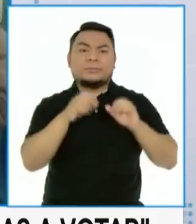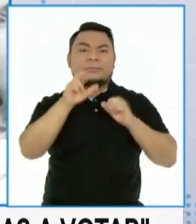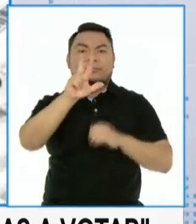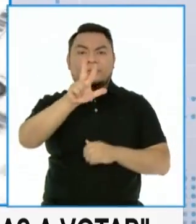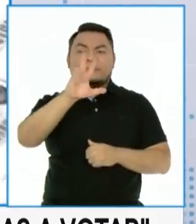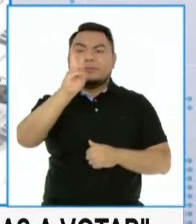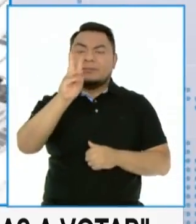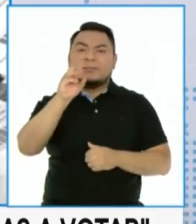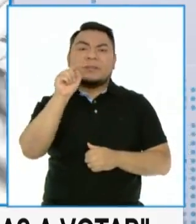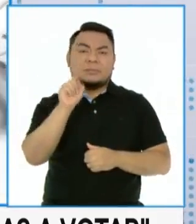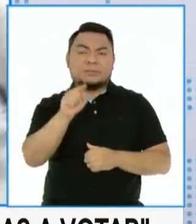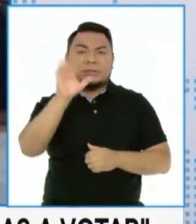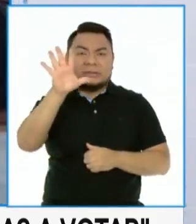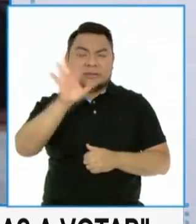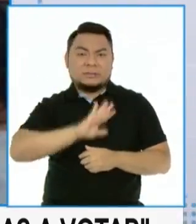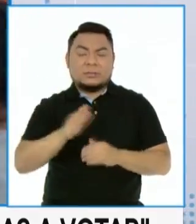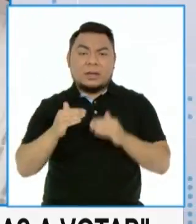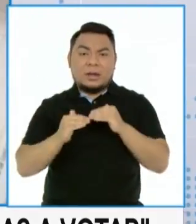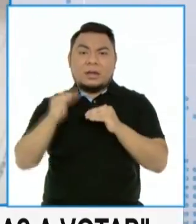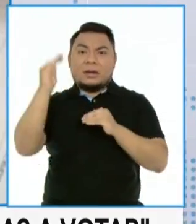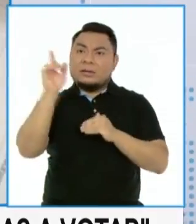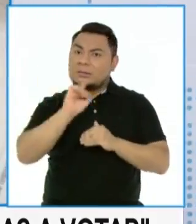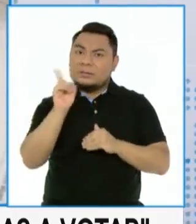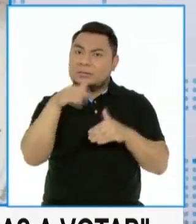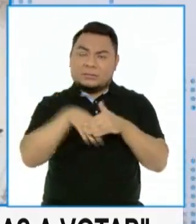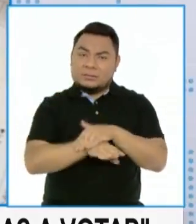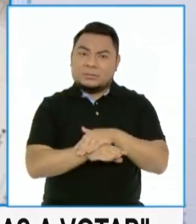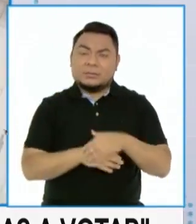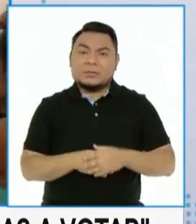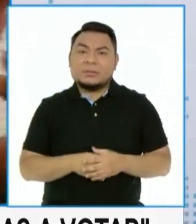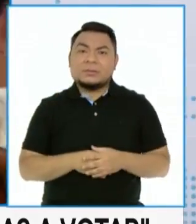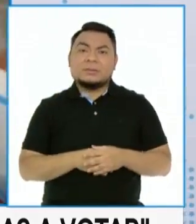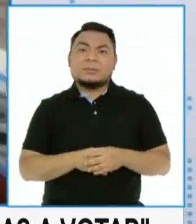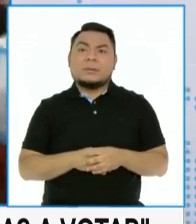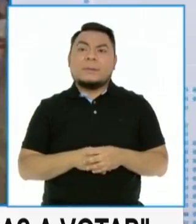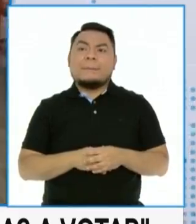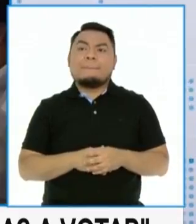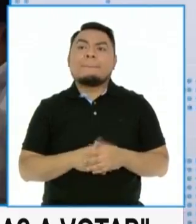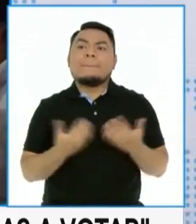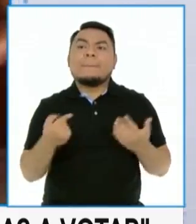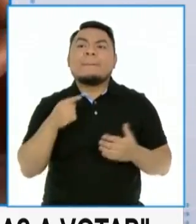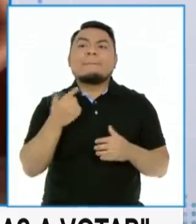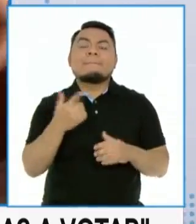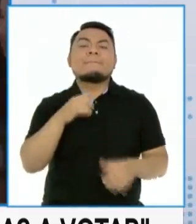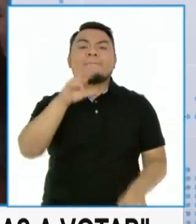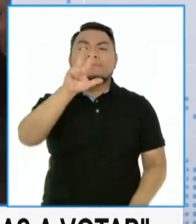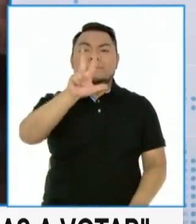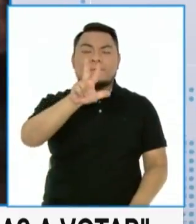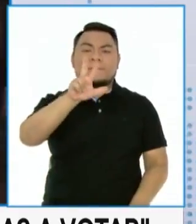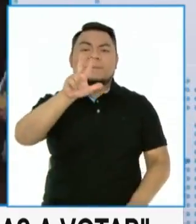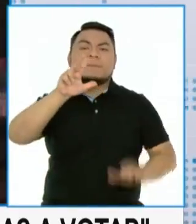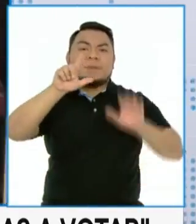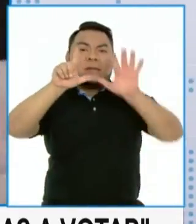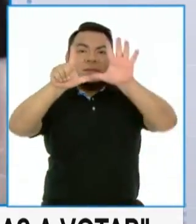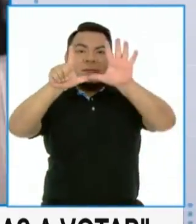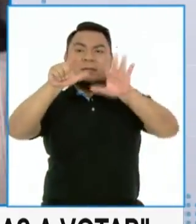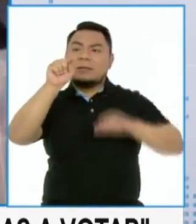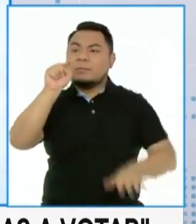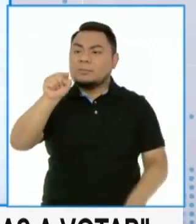.5 o arriba de ella ya no entra, ¿verdad? ¿La local de votación? 37.5.